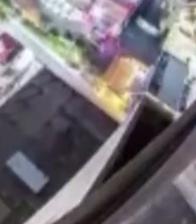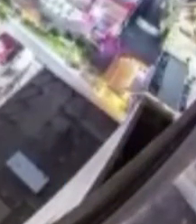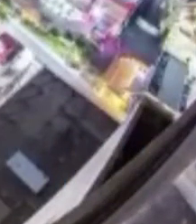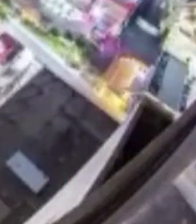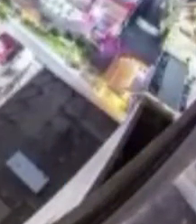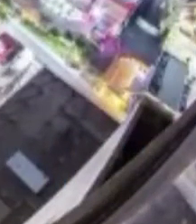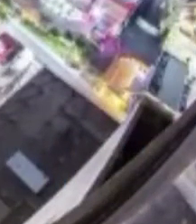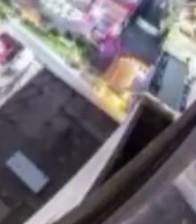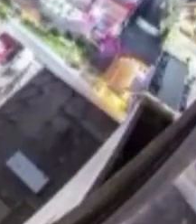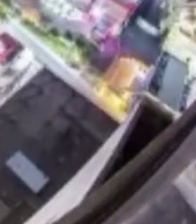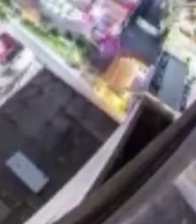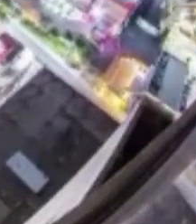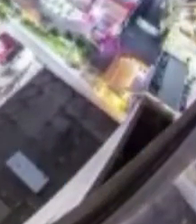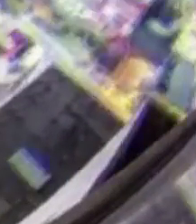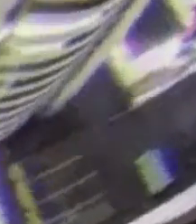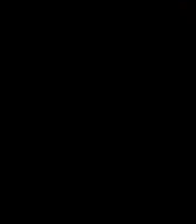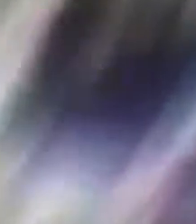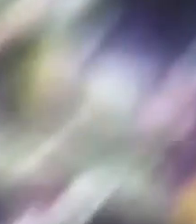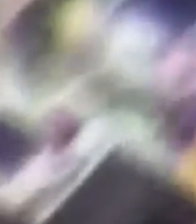Línea desde tu